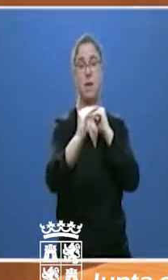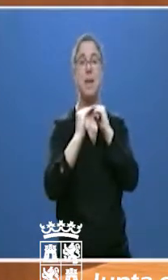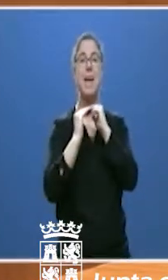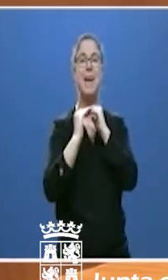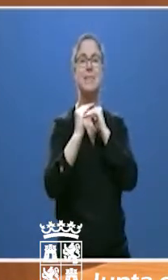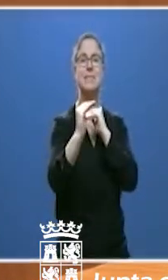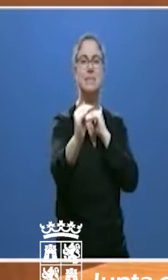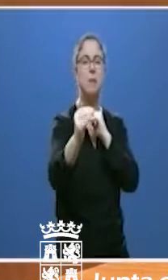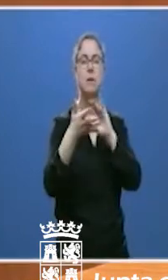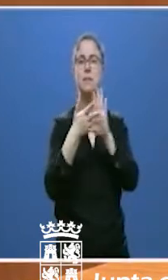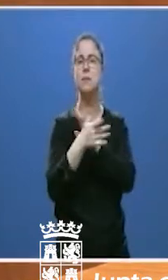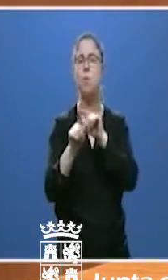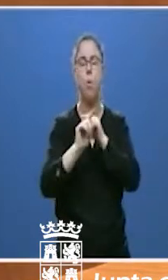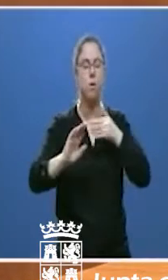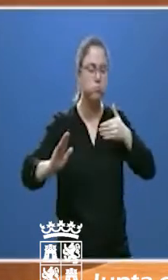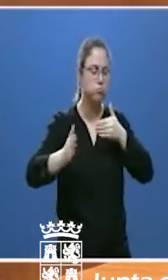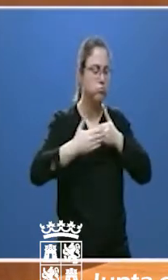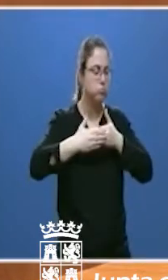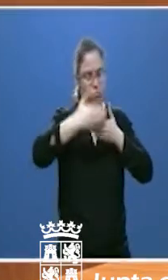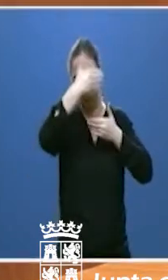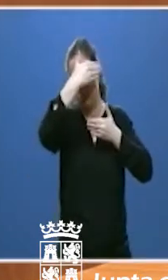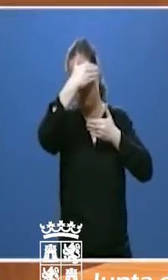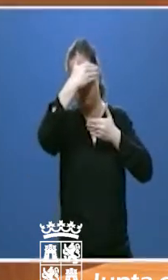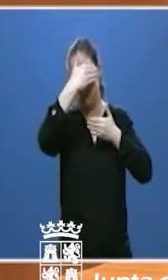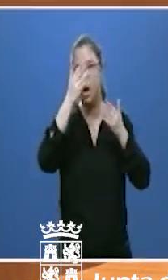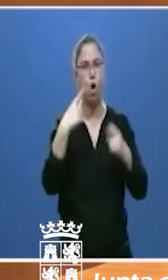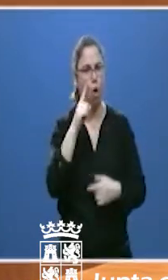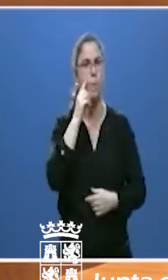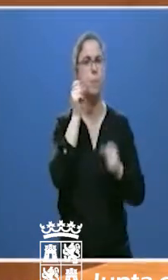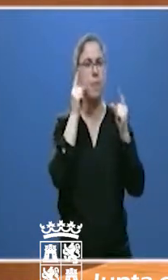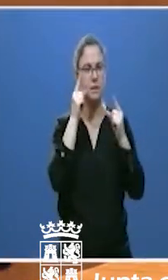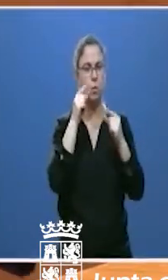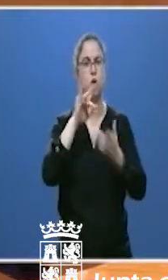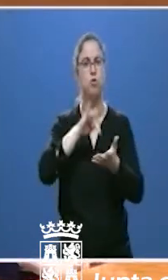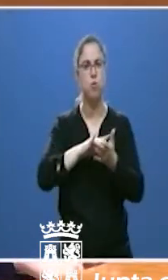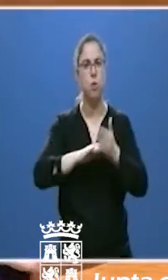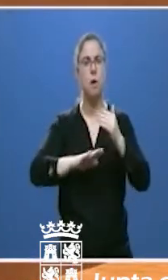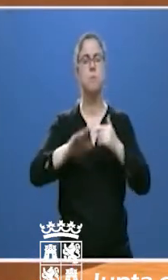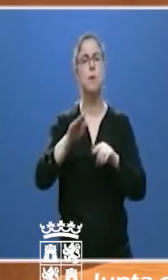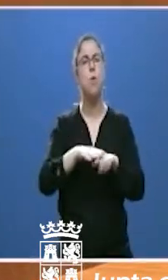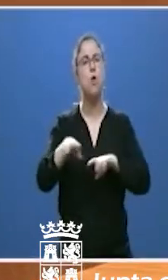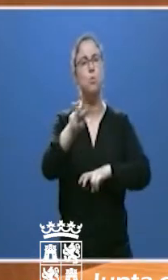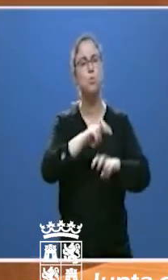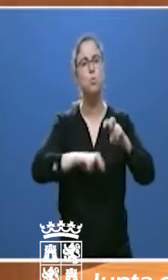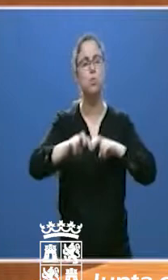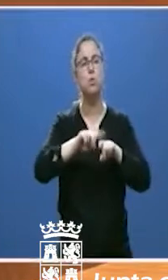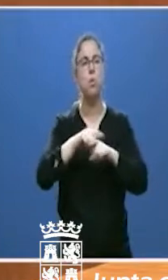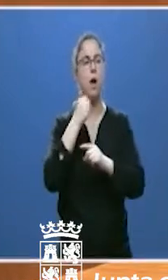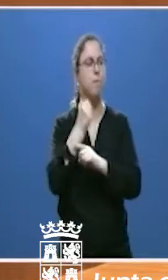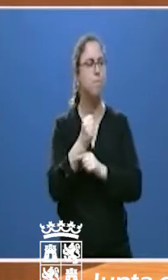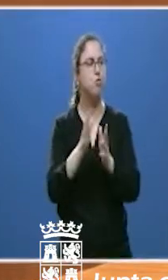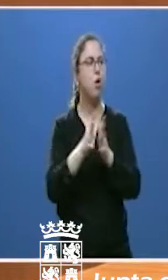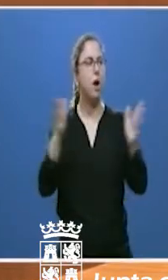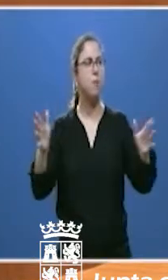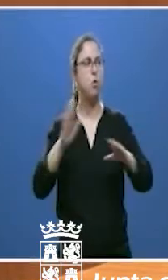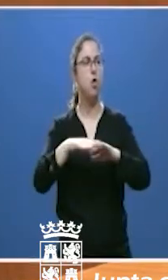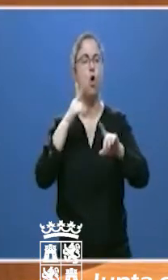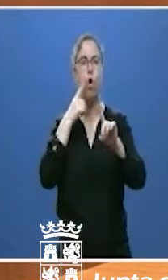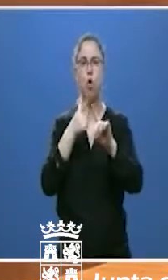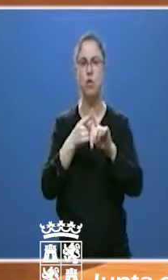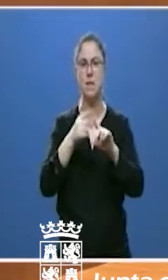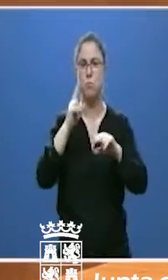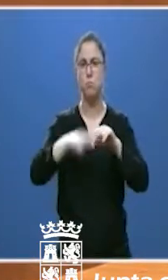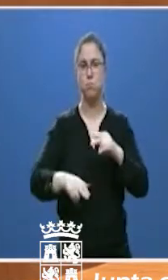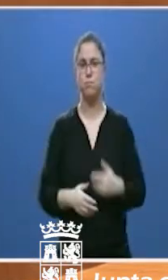es cerrar los ojos ante lo que es inestable. Es, precisamente, buscar una base más amplia para que deje de serlo.